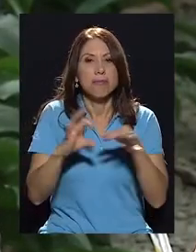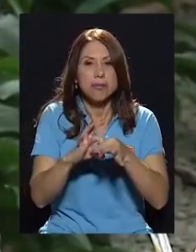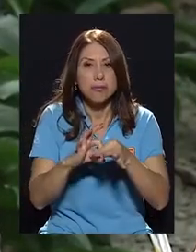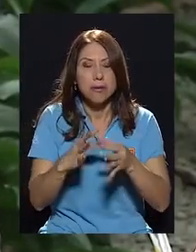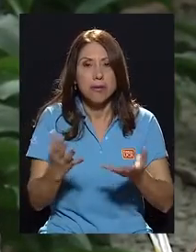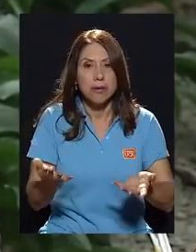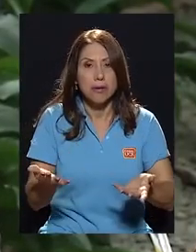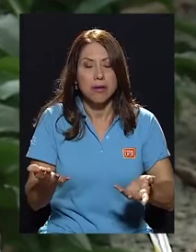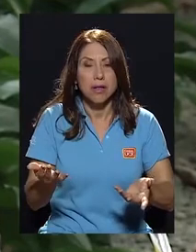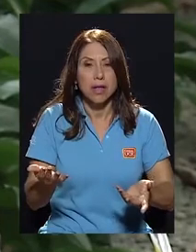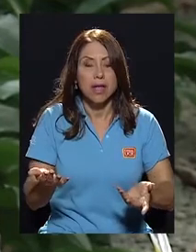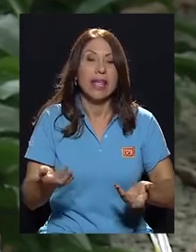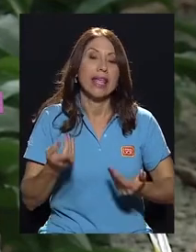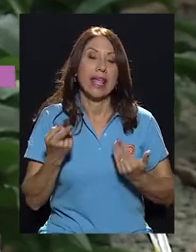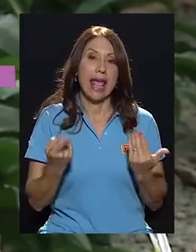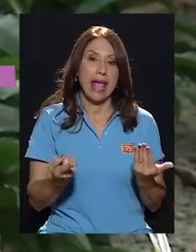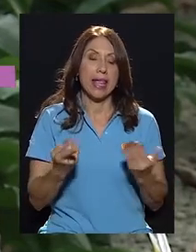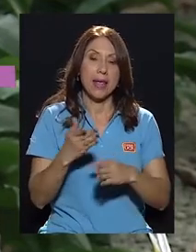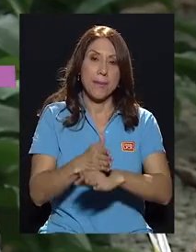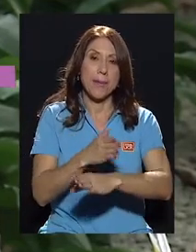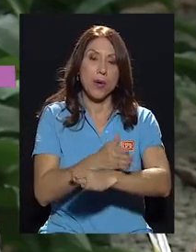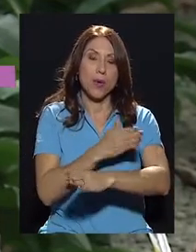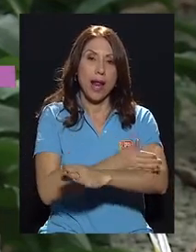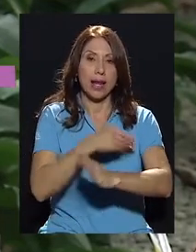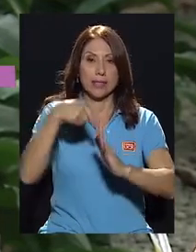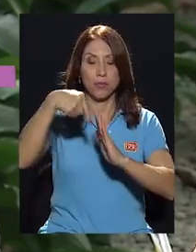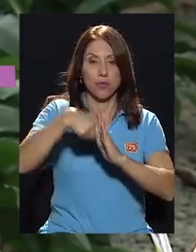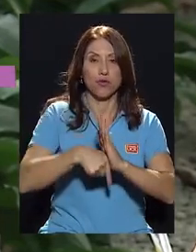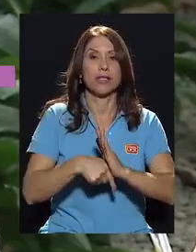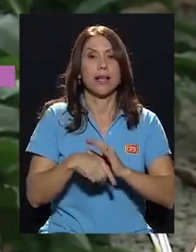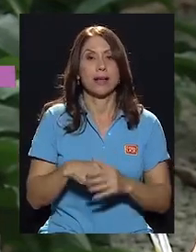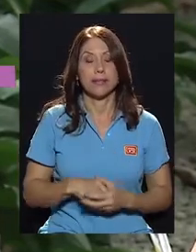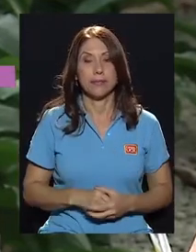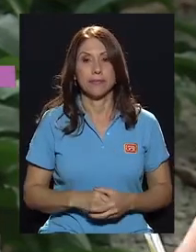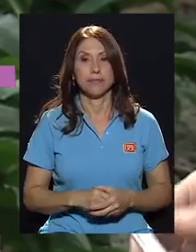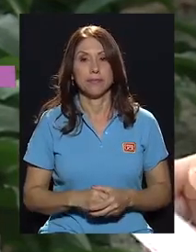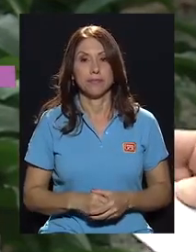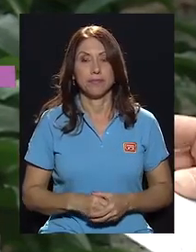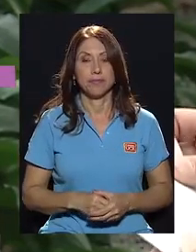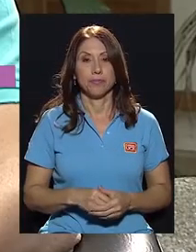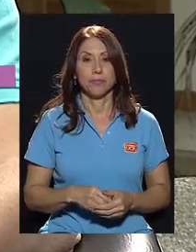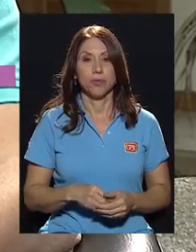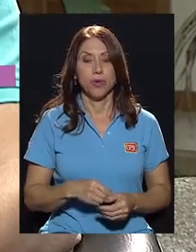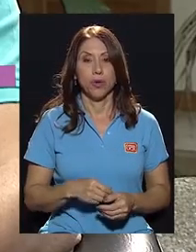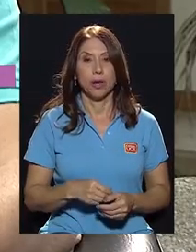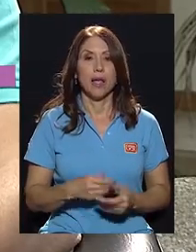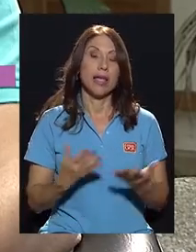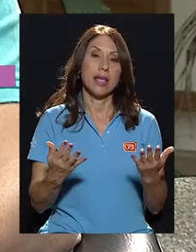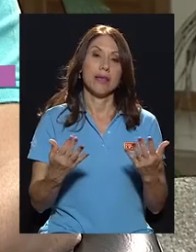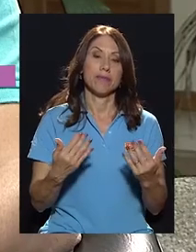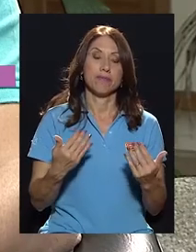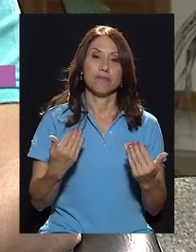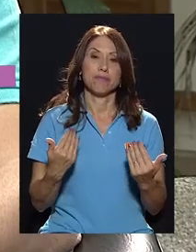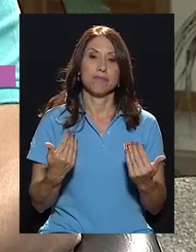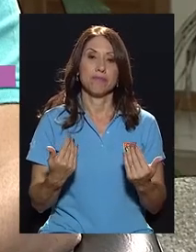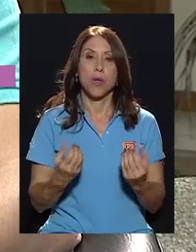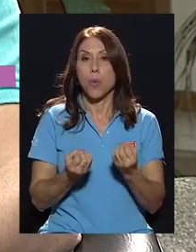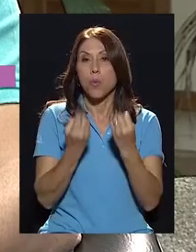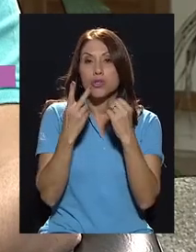mejorarlas y profundizarlas. Correcto. Muchas